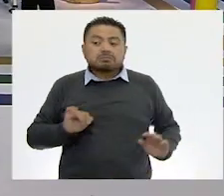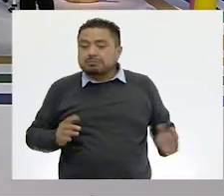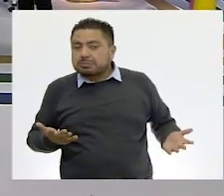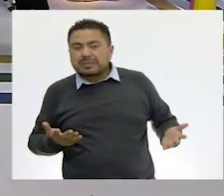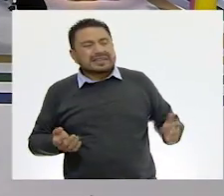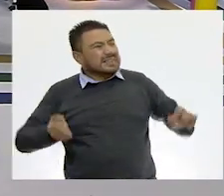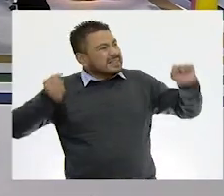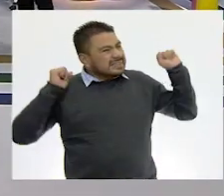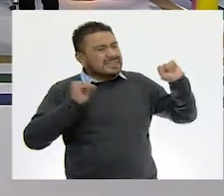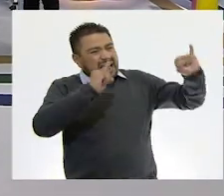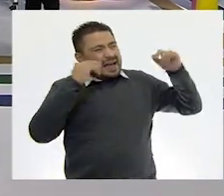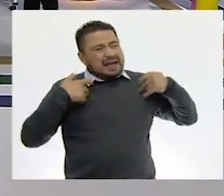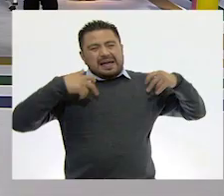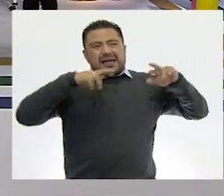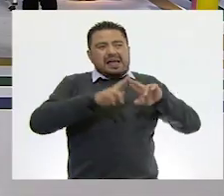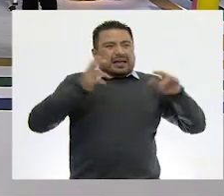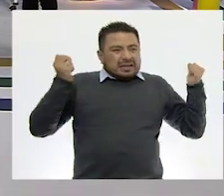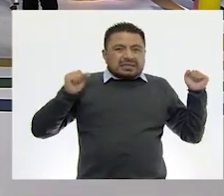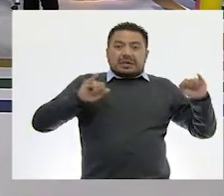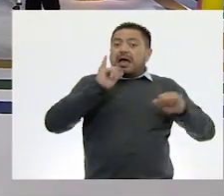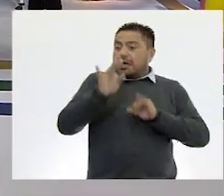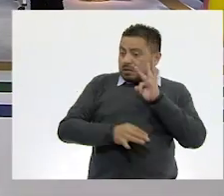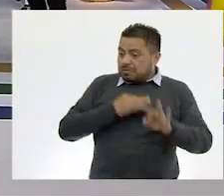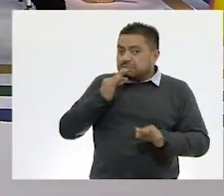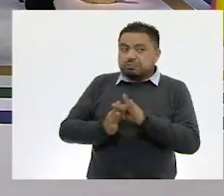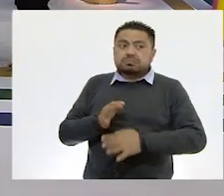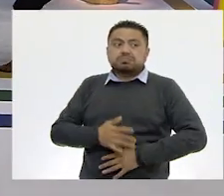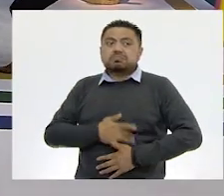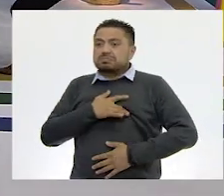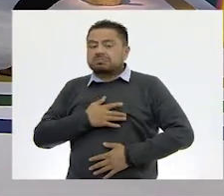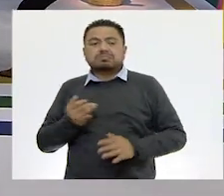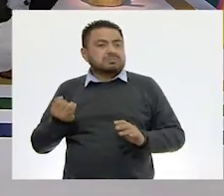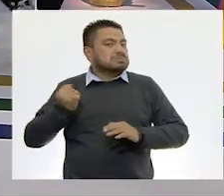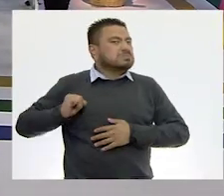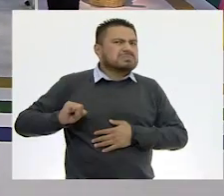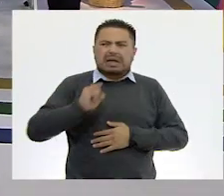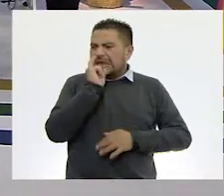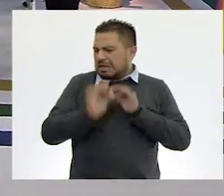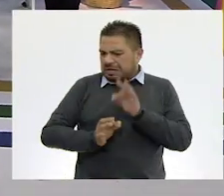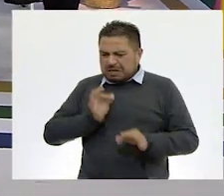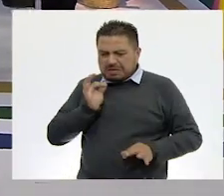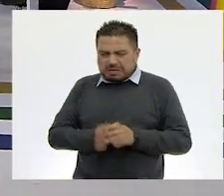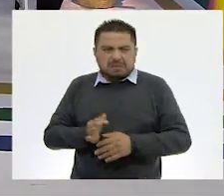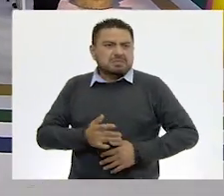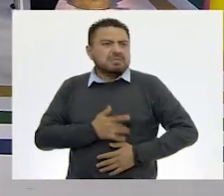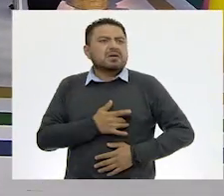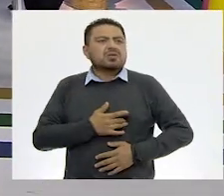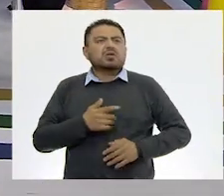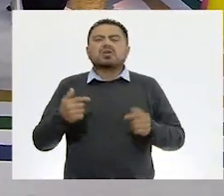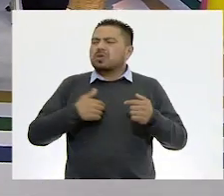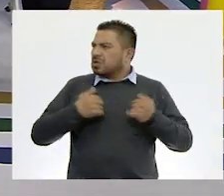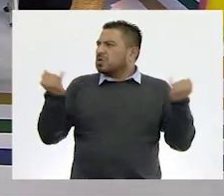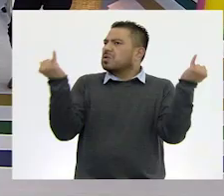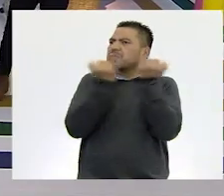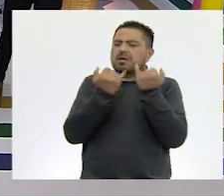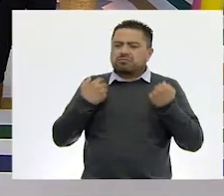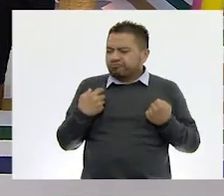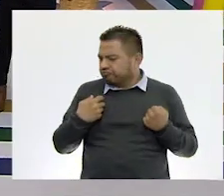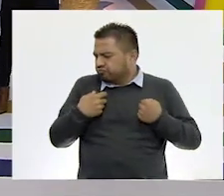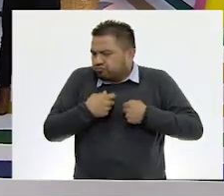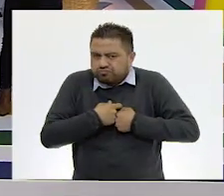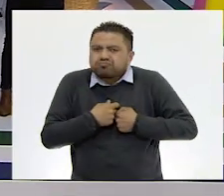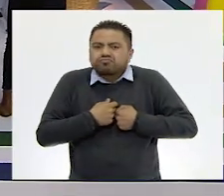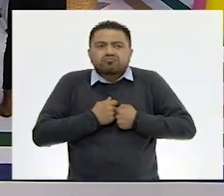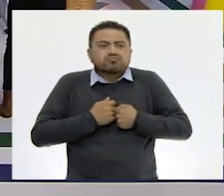¡Sí, maestra! ¡Sí! ¿Ya están listos? ¡Muy bien! ¡Estoy lista! ¡Yo también ya tengo mi mochila,